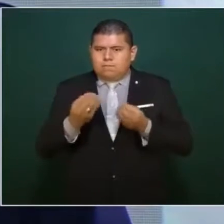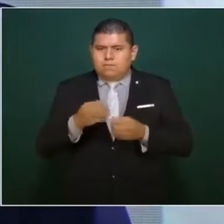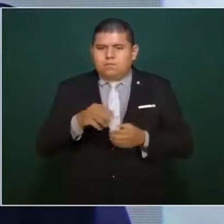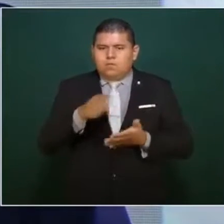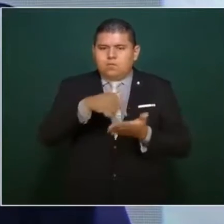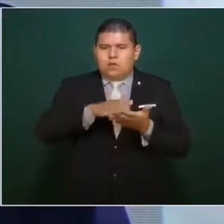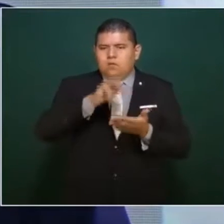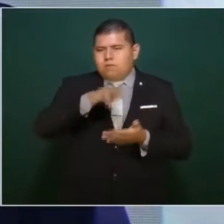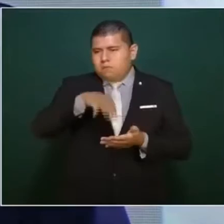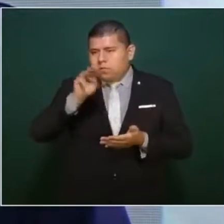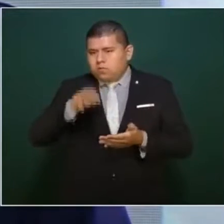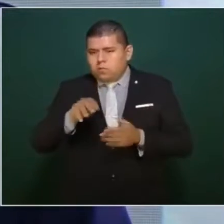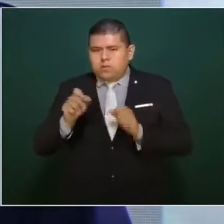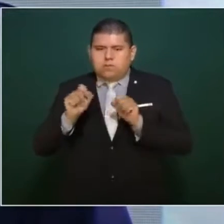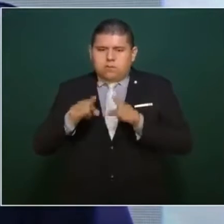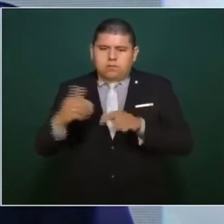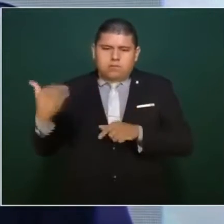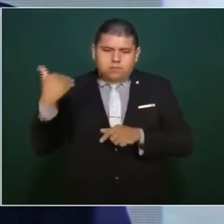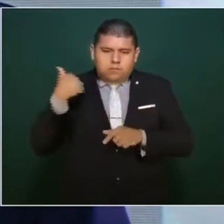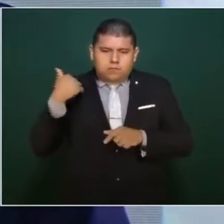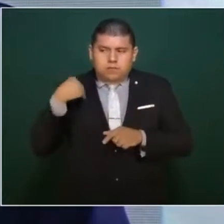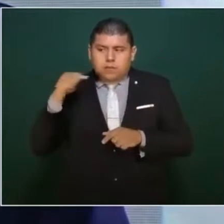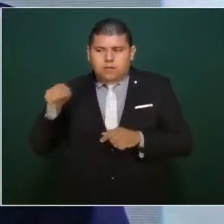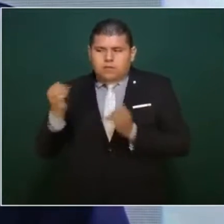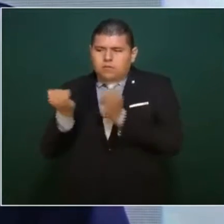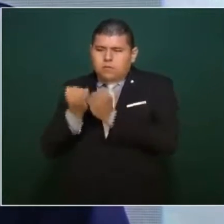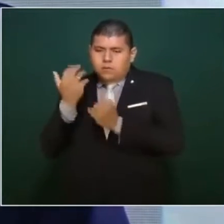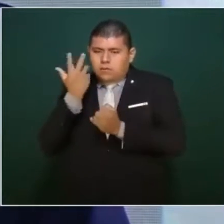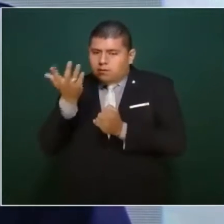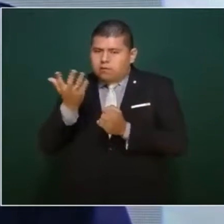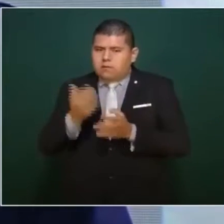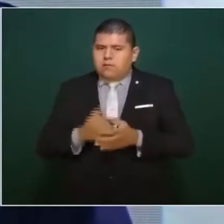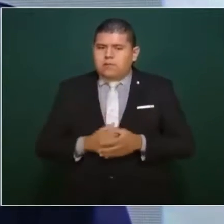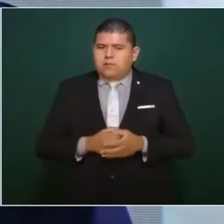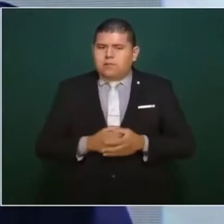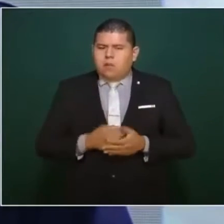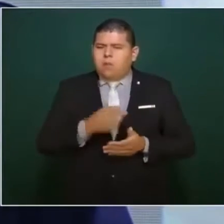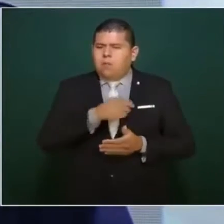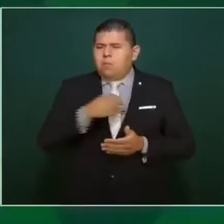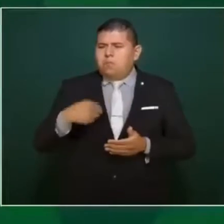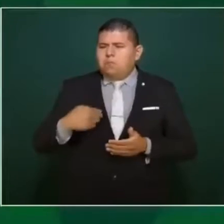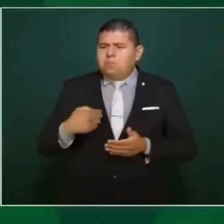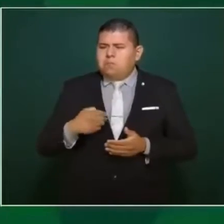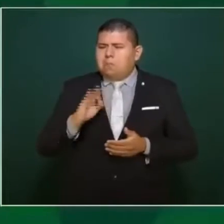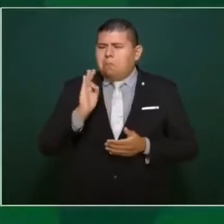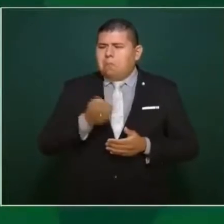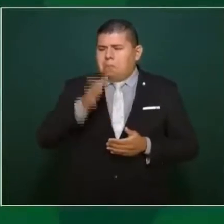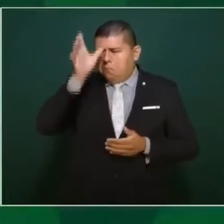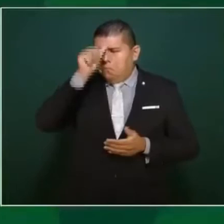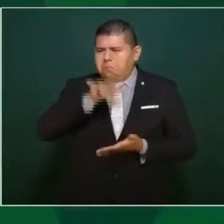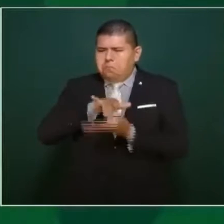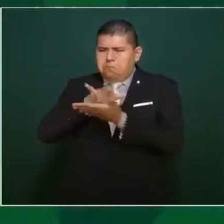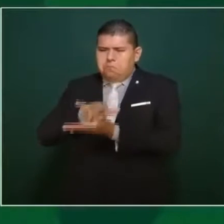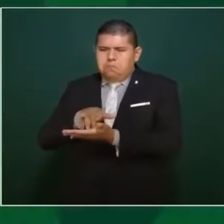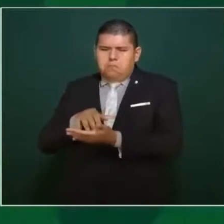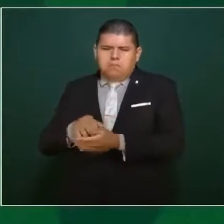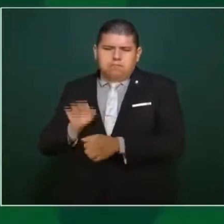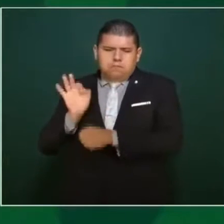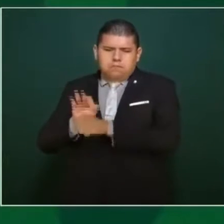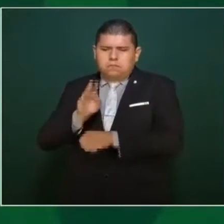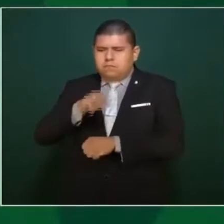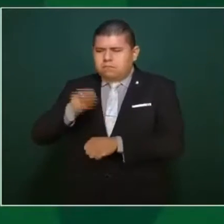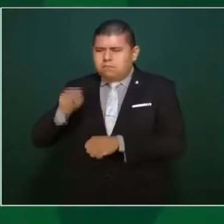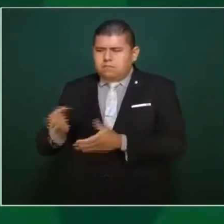Michoacán y decidimos también ampliarlo a